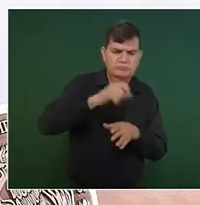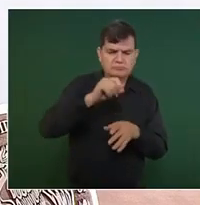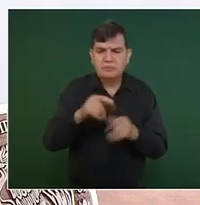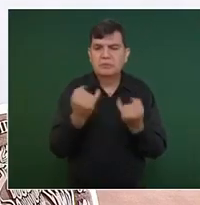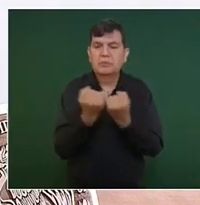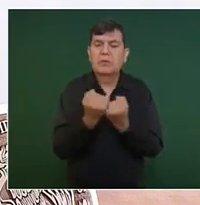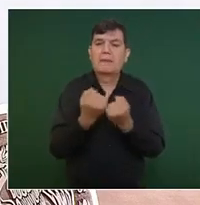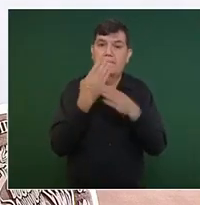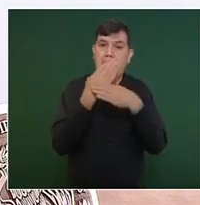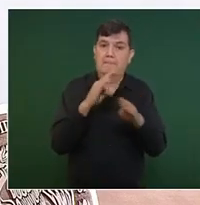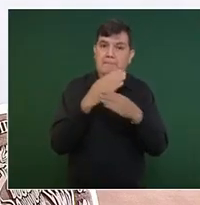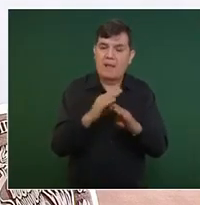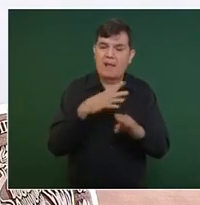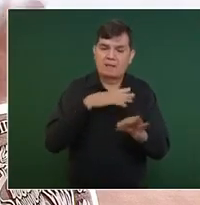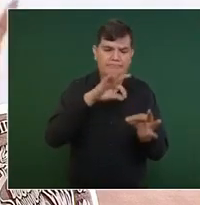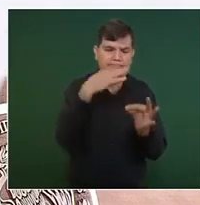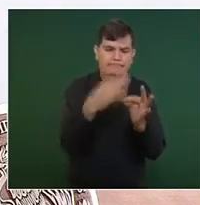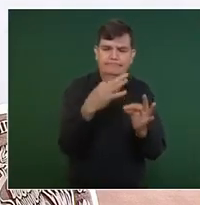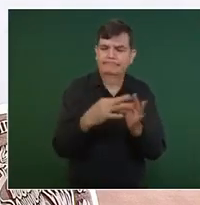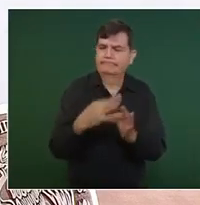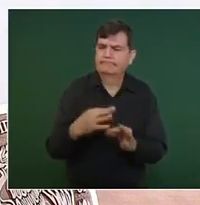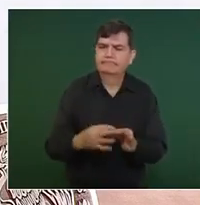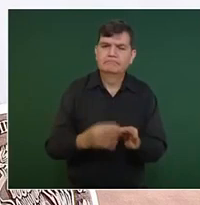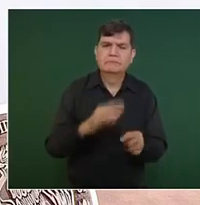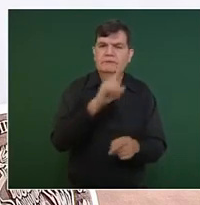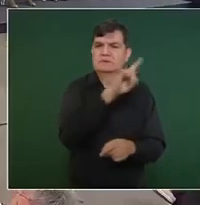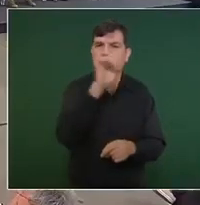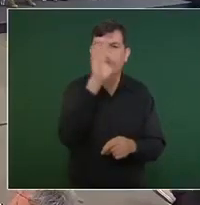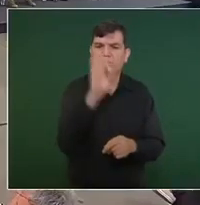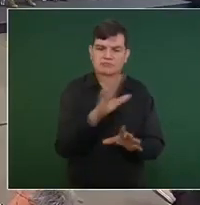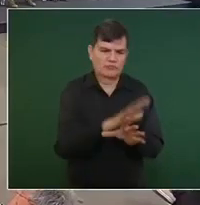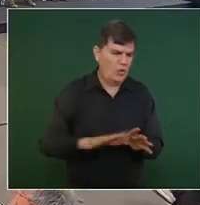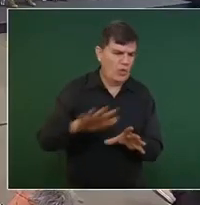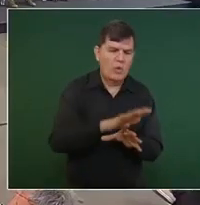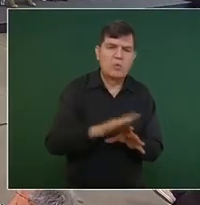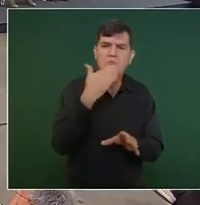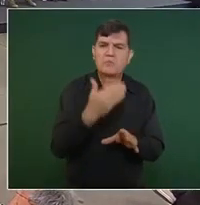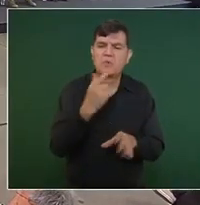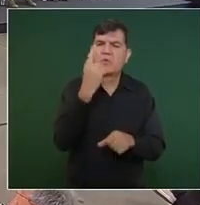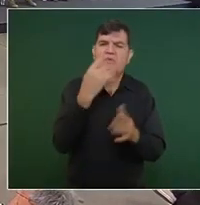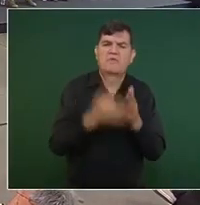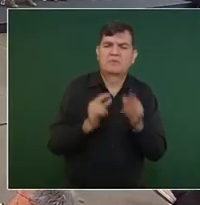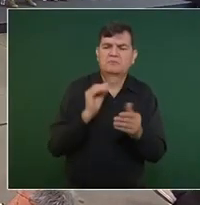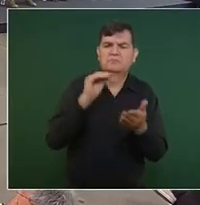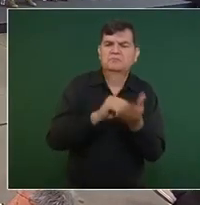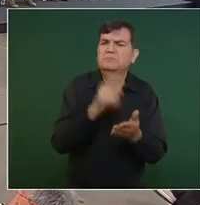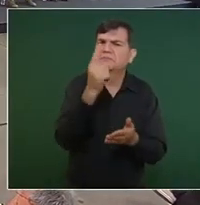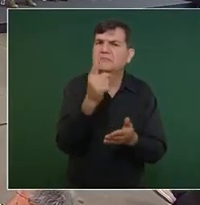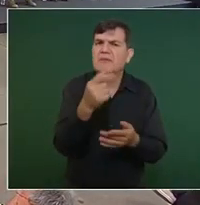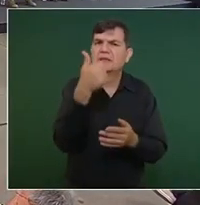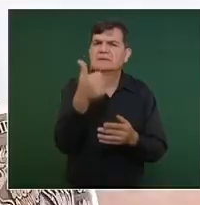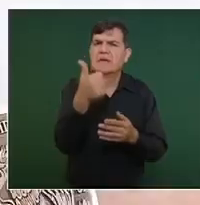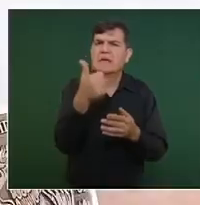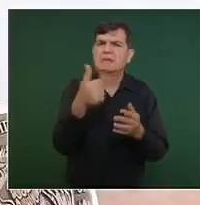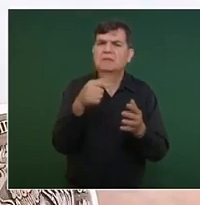respecto a los bancos, está cubierto prácticamente todo el municipio, faltando rehabilitar únicamente seis